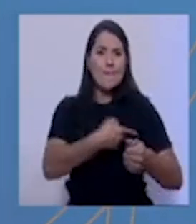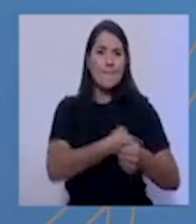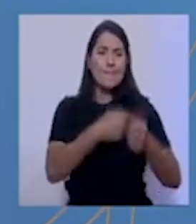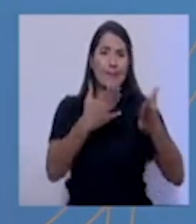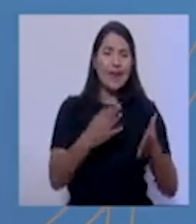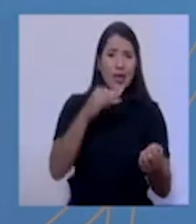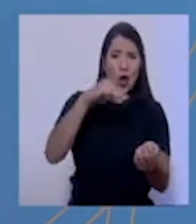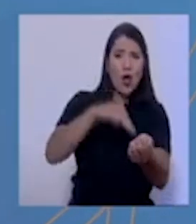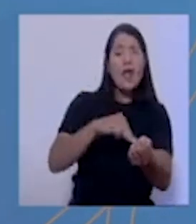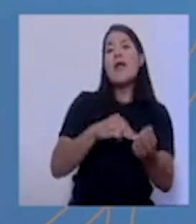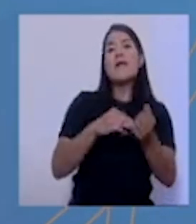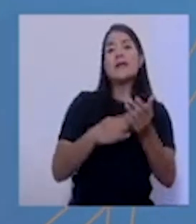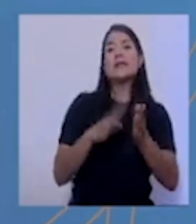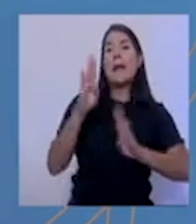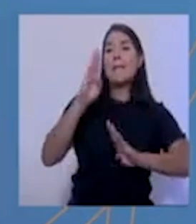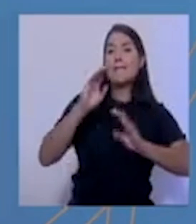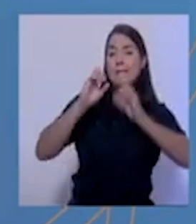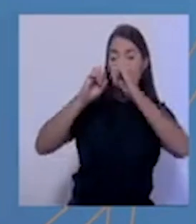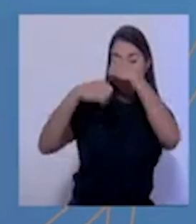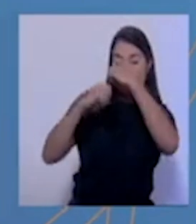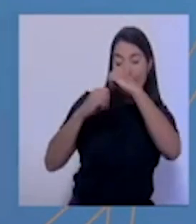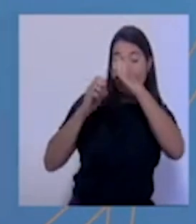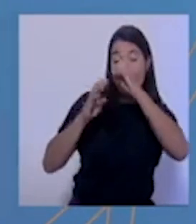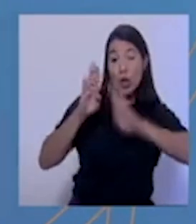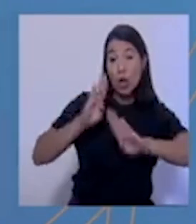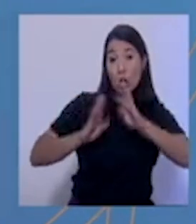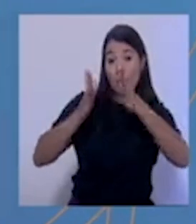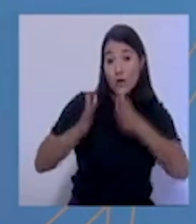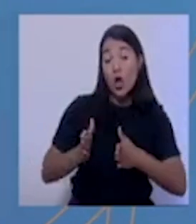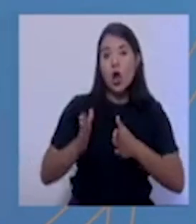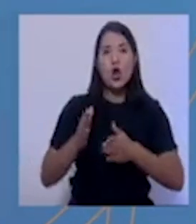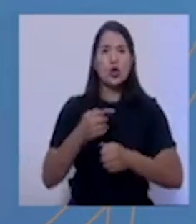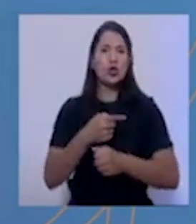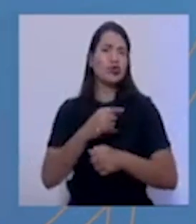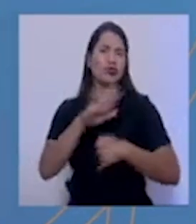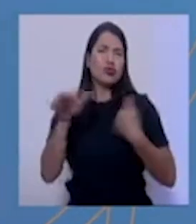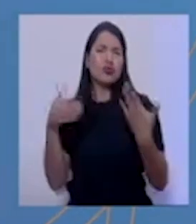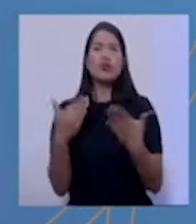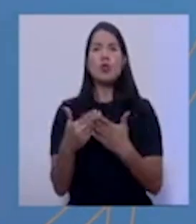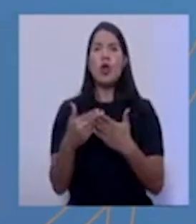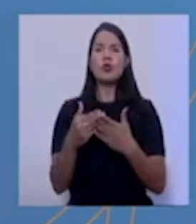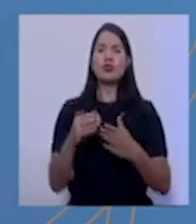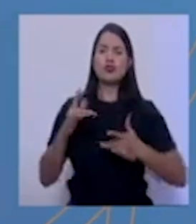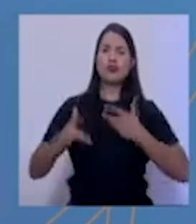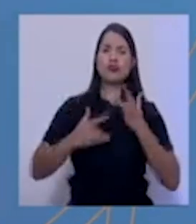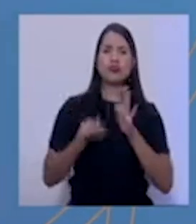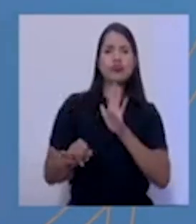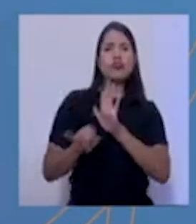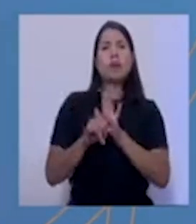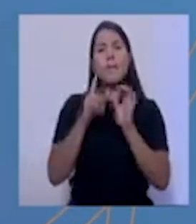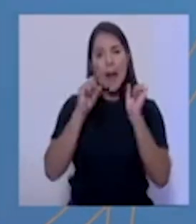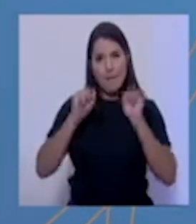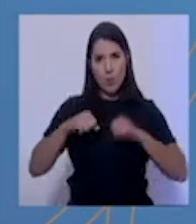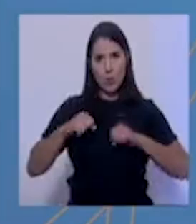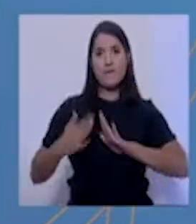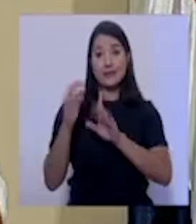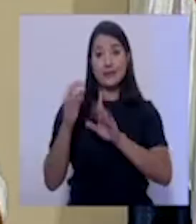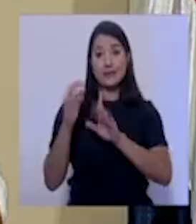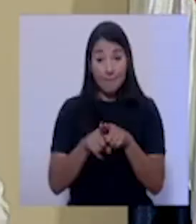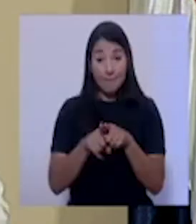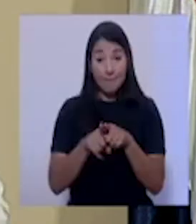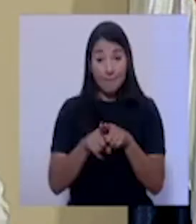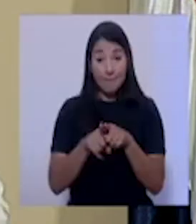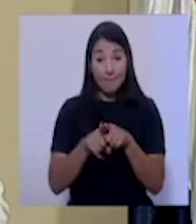microbiólogos, enfermeras, todos se han puesto la camiseta para salir adelante. Otra buena noticia que les traemos es que al día de hoy